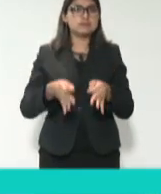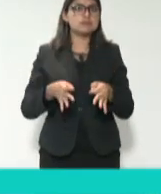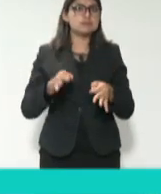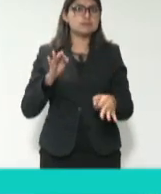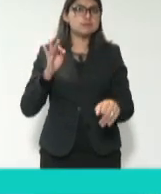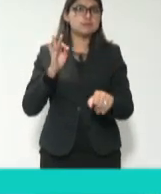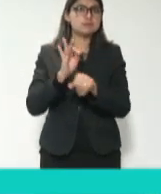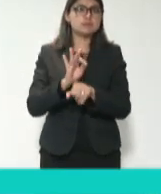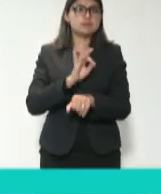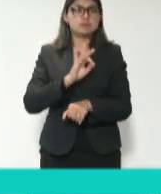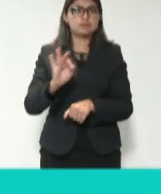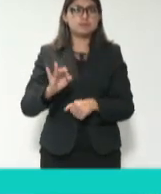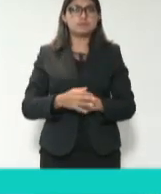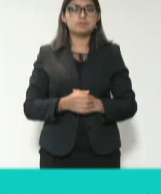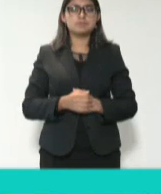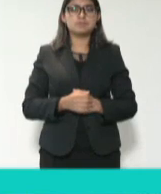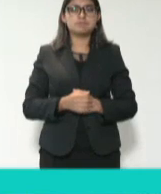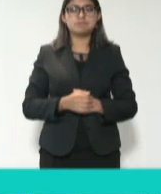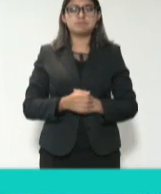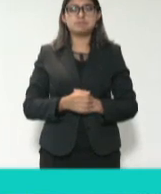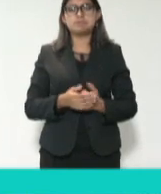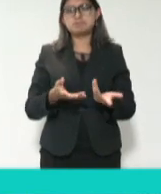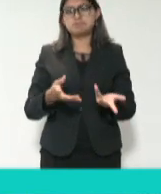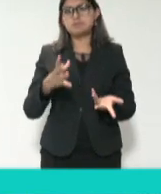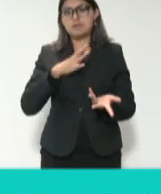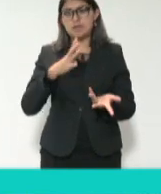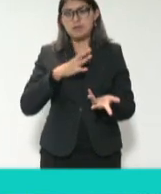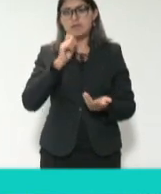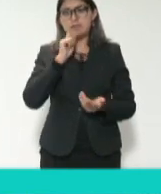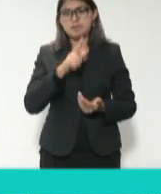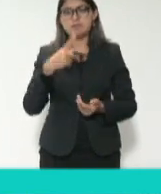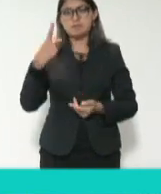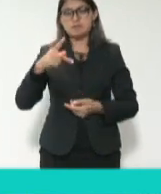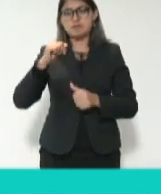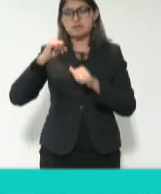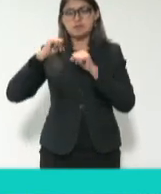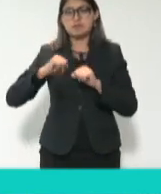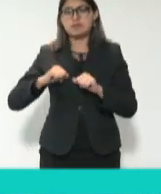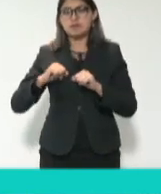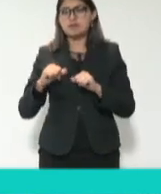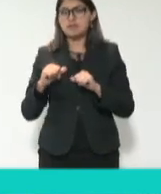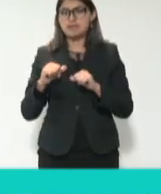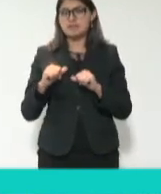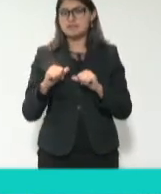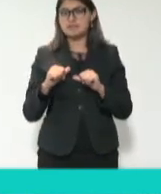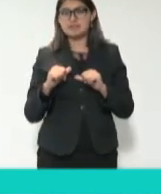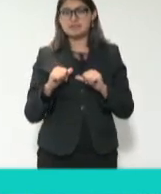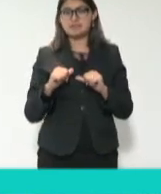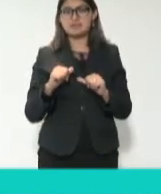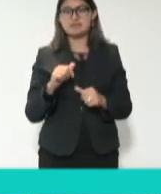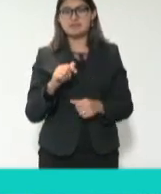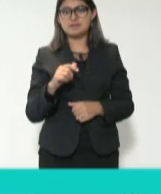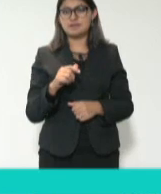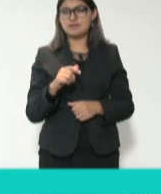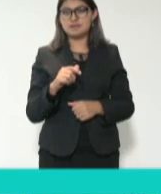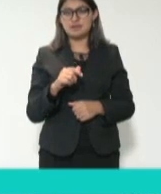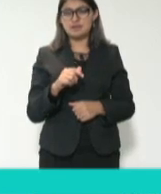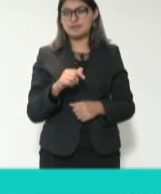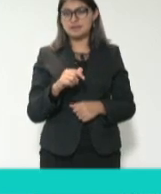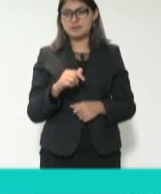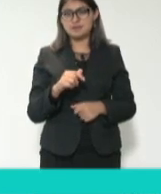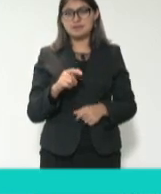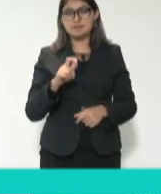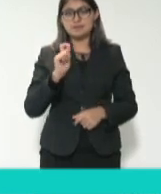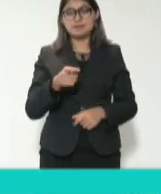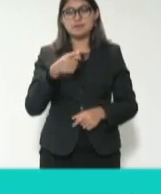también el papel de la integridad del servidor público para efecto de que, de esta manera, realmente